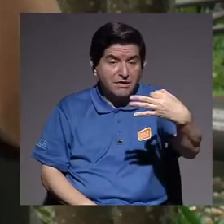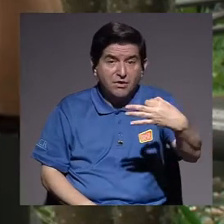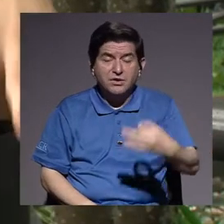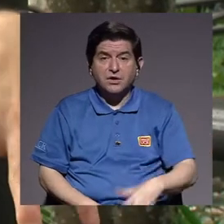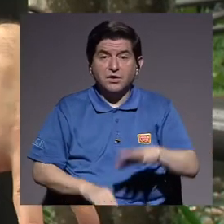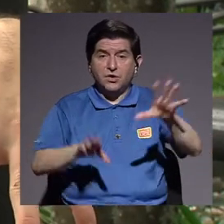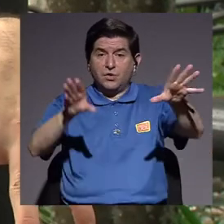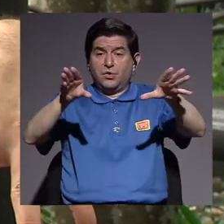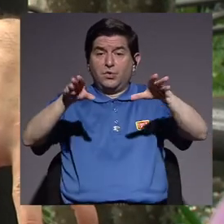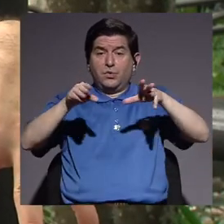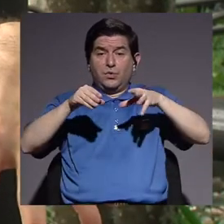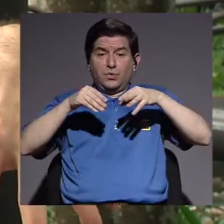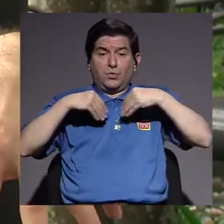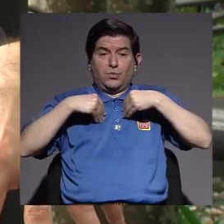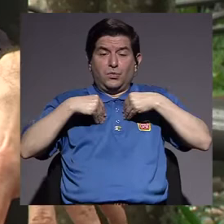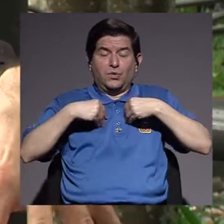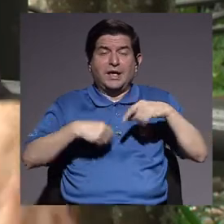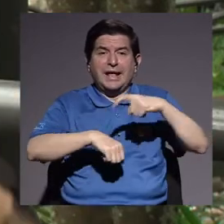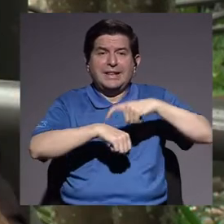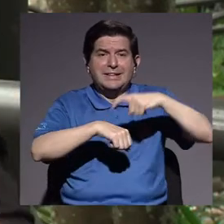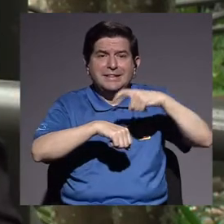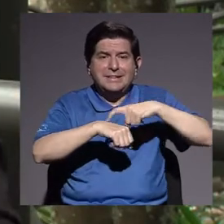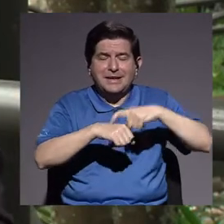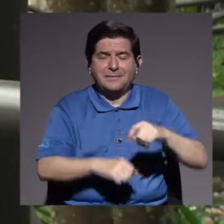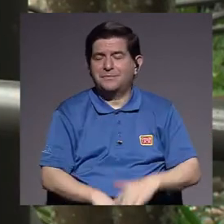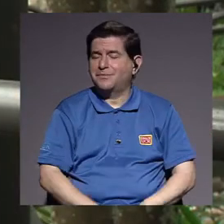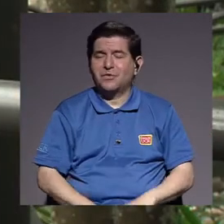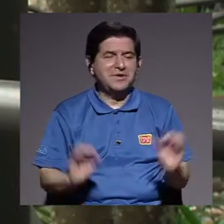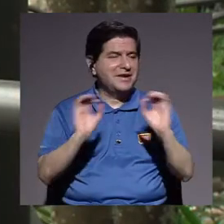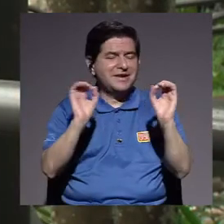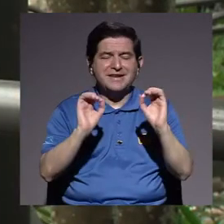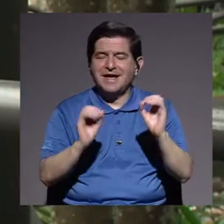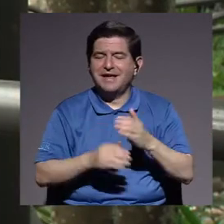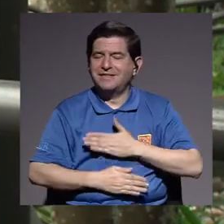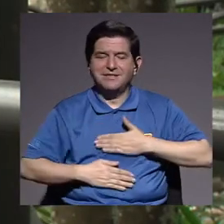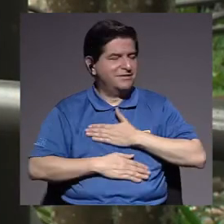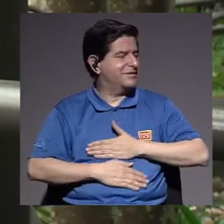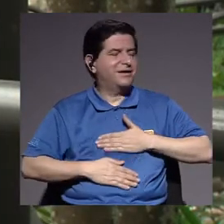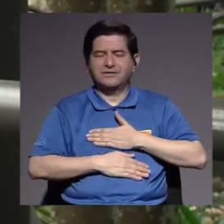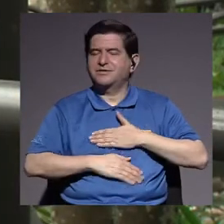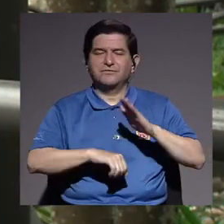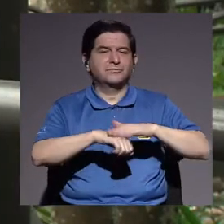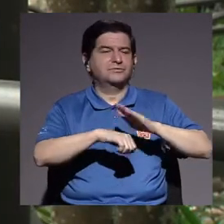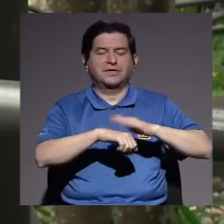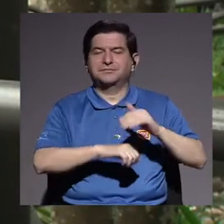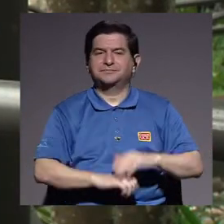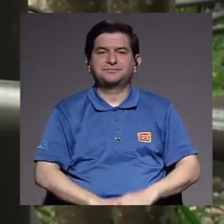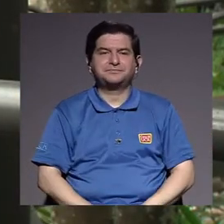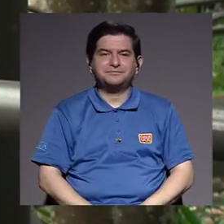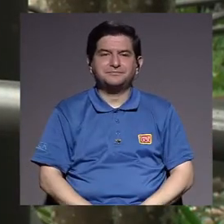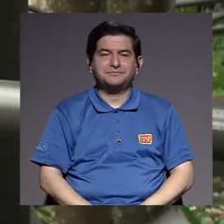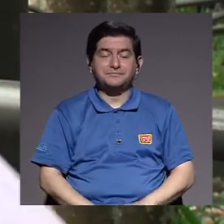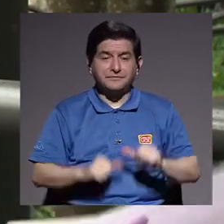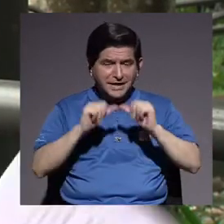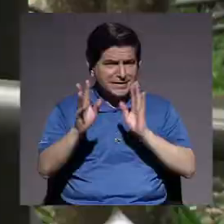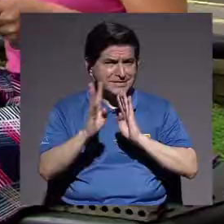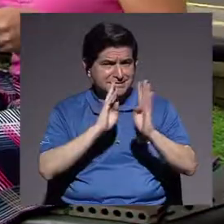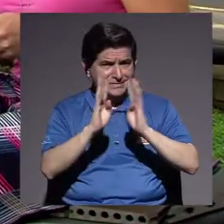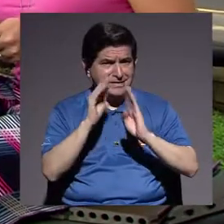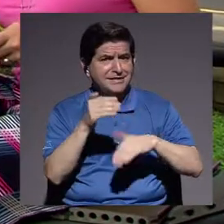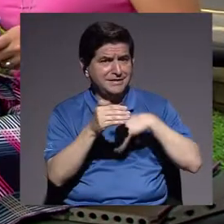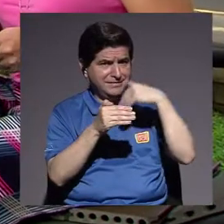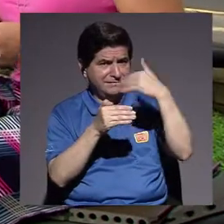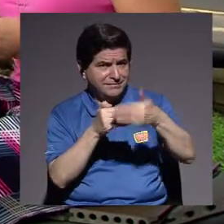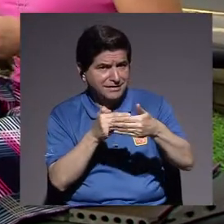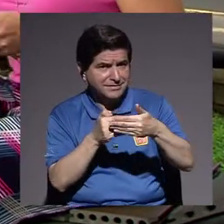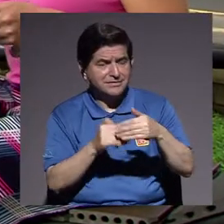absorbe el tiempo, ¿verdad? No nos deja tiempo para el ocio, para el disfrute. Vamos a hablar, a seguir hablando un poquitito más, ¿verdad?